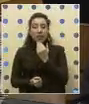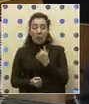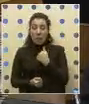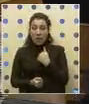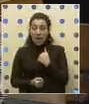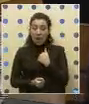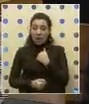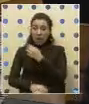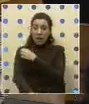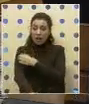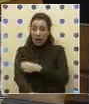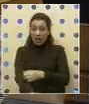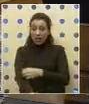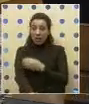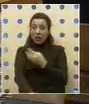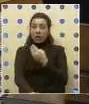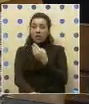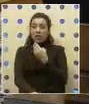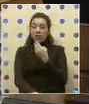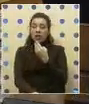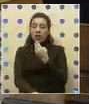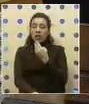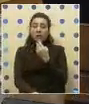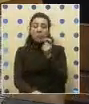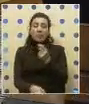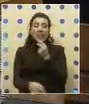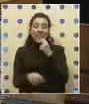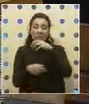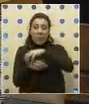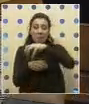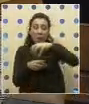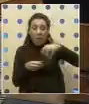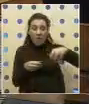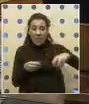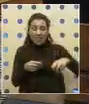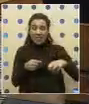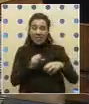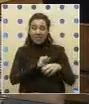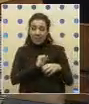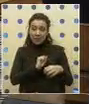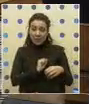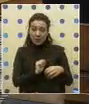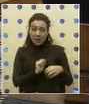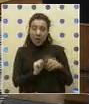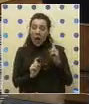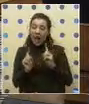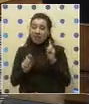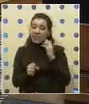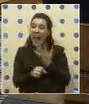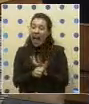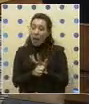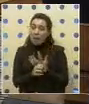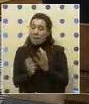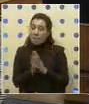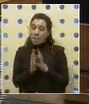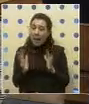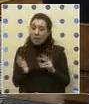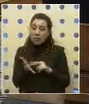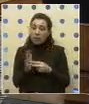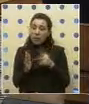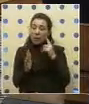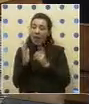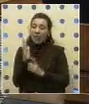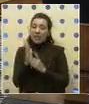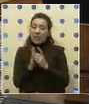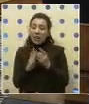regiones, y quienes vivimos en las provincias de la región metropolitana, tenemos a veces más dificultades para